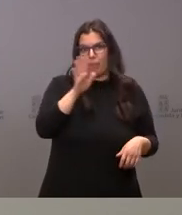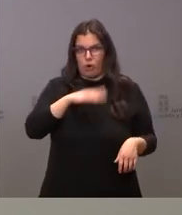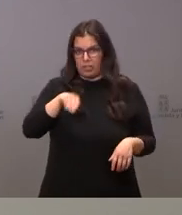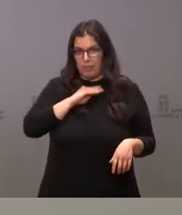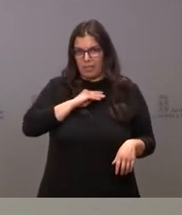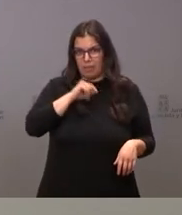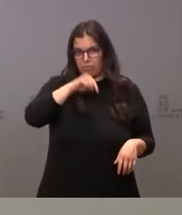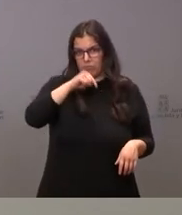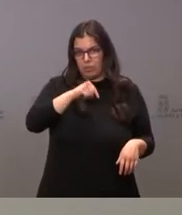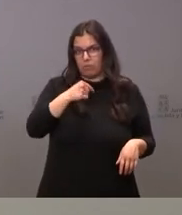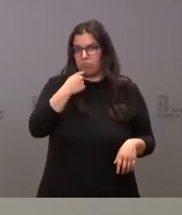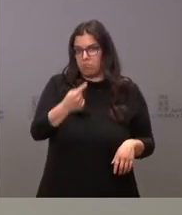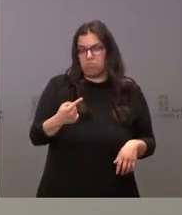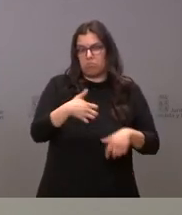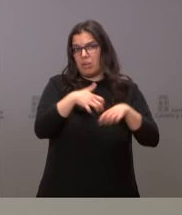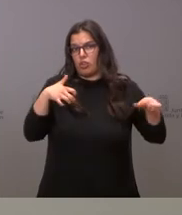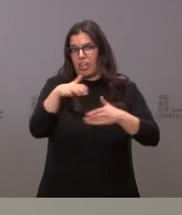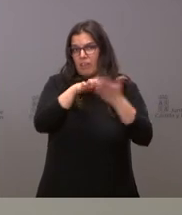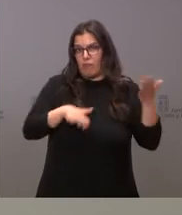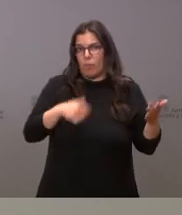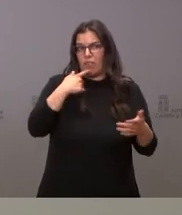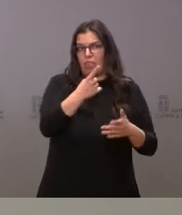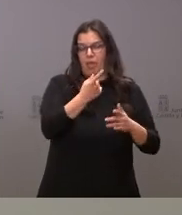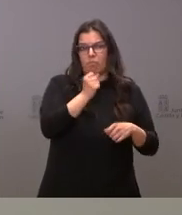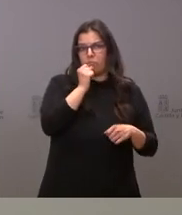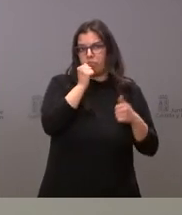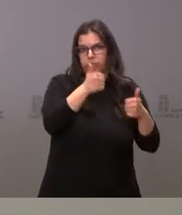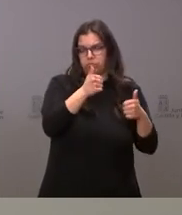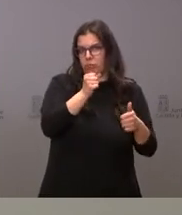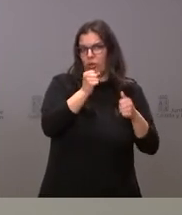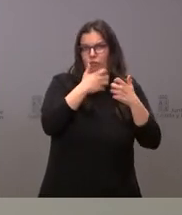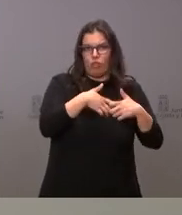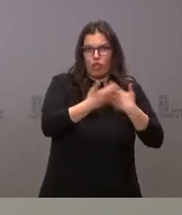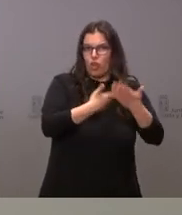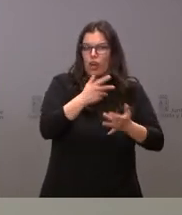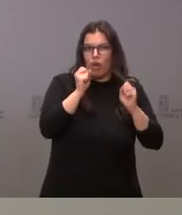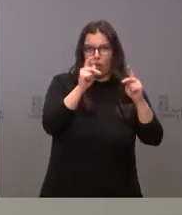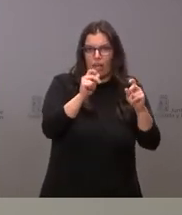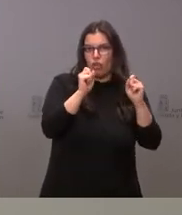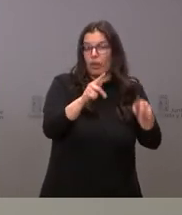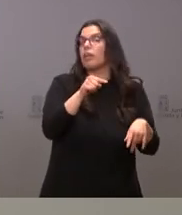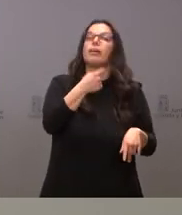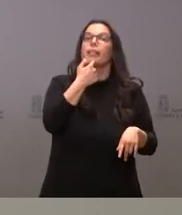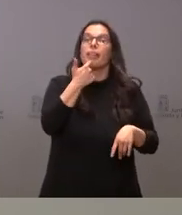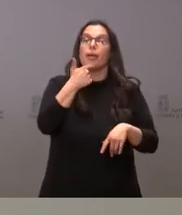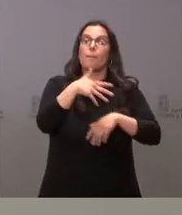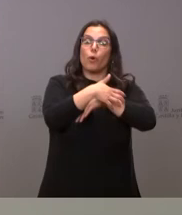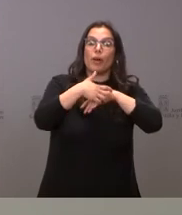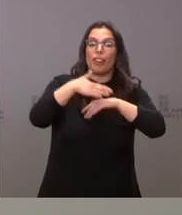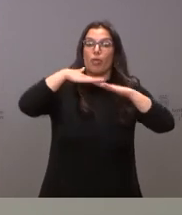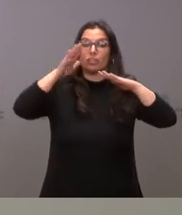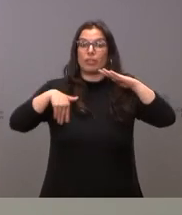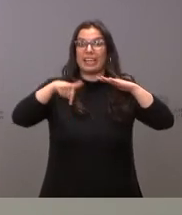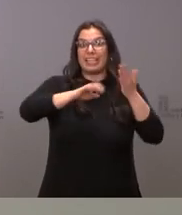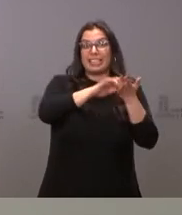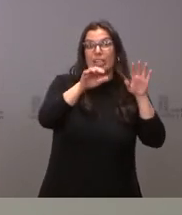nacional y así lo dicen la mayor parte de los informes que nos ha permitido que ese nivel de pobreza y desigualdad sea mejor en